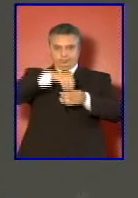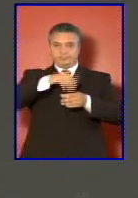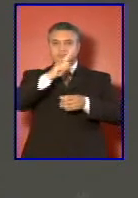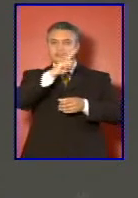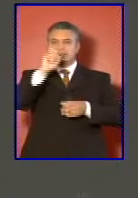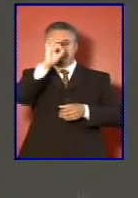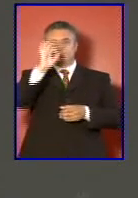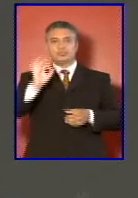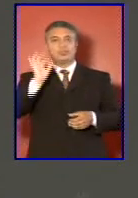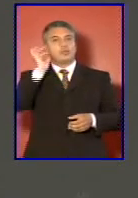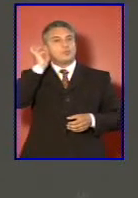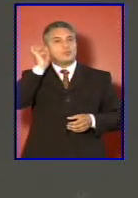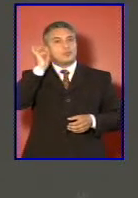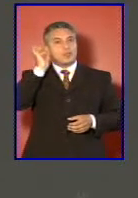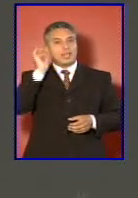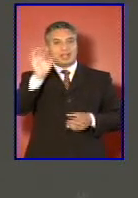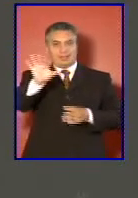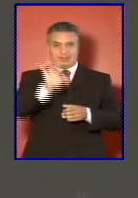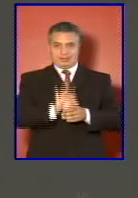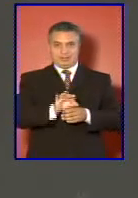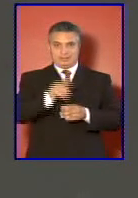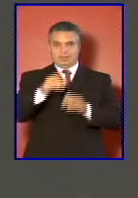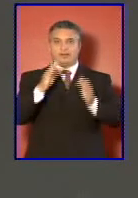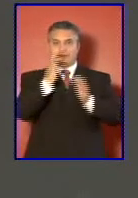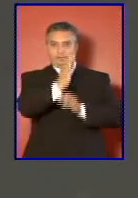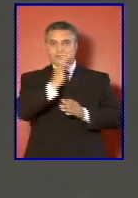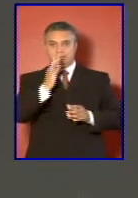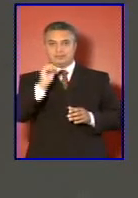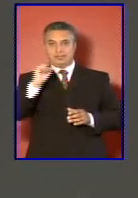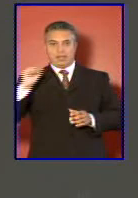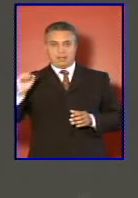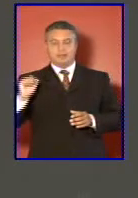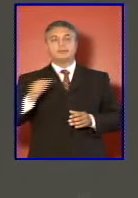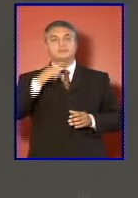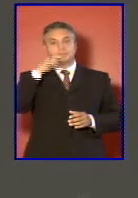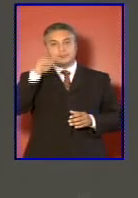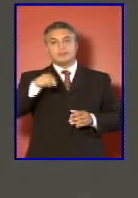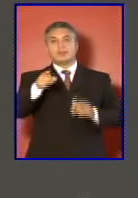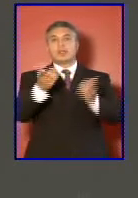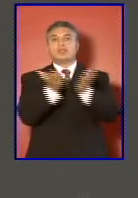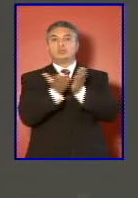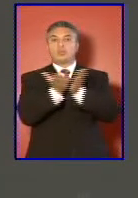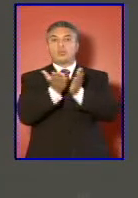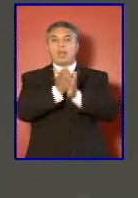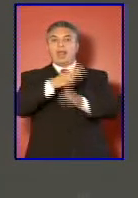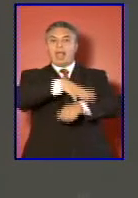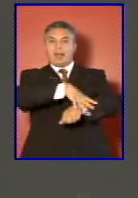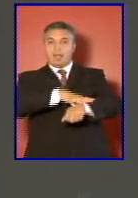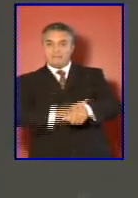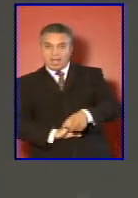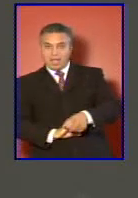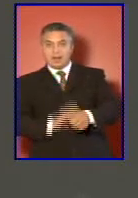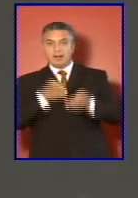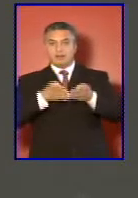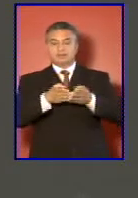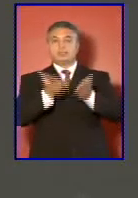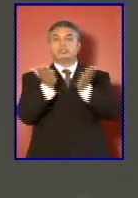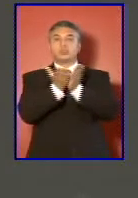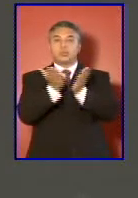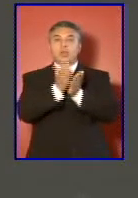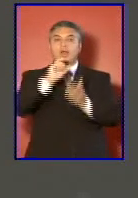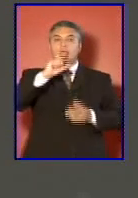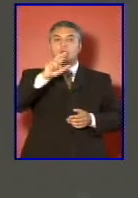Armadas con los egresos en la Armada de la Escuela Naval de la Escuela de Grumetes